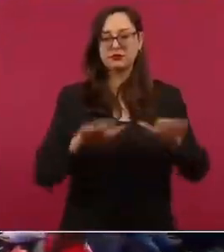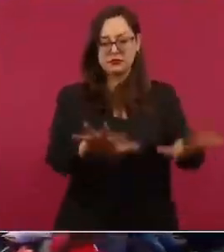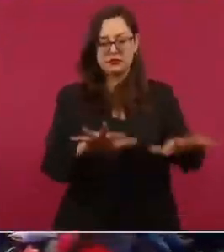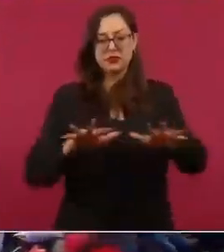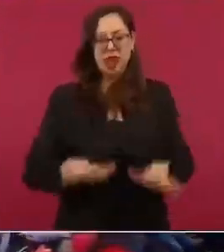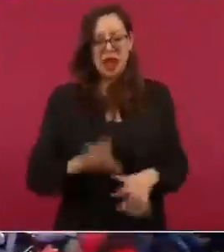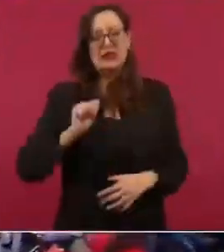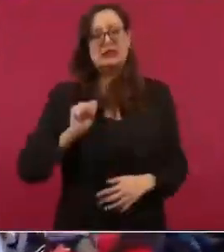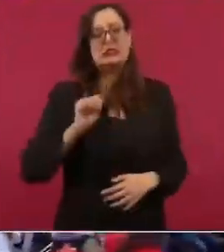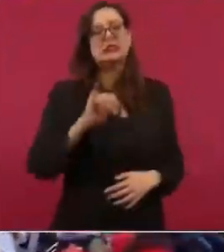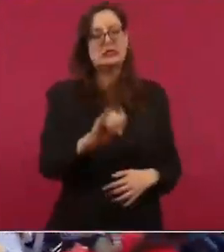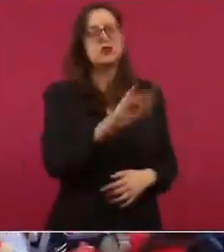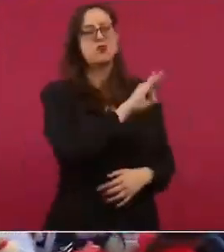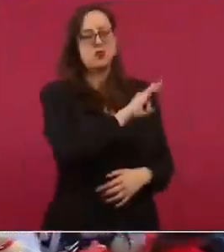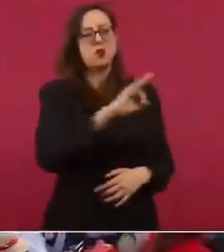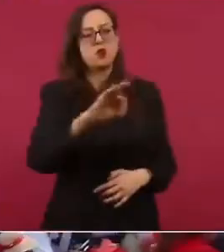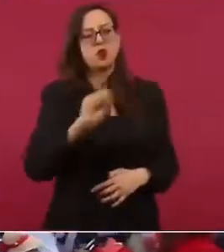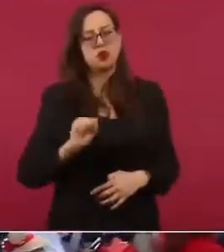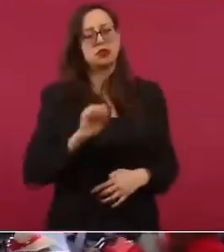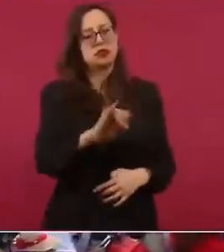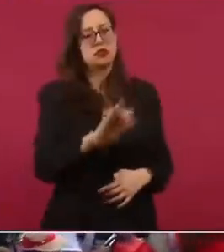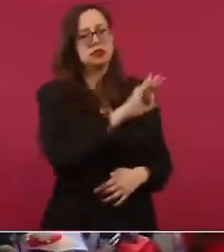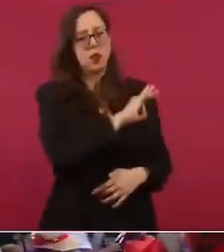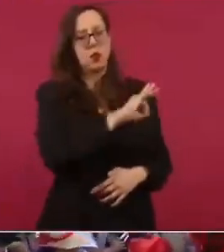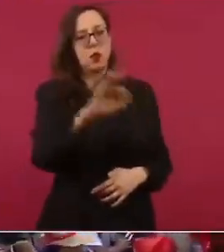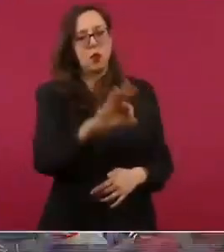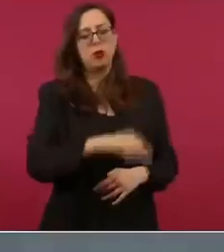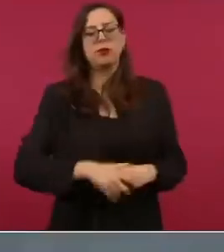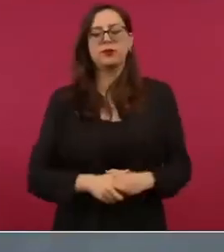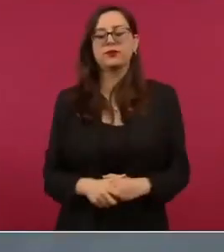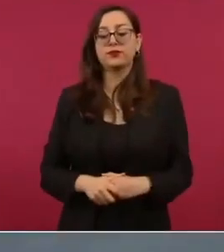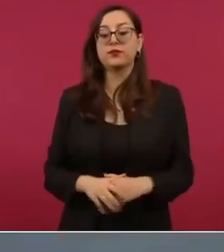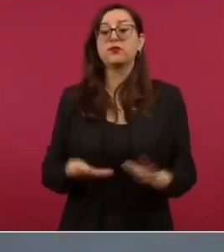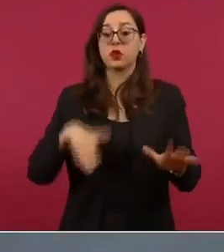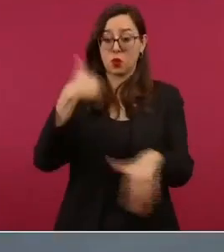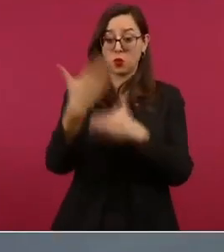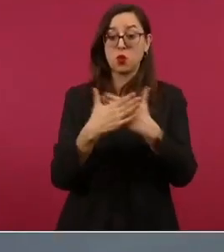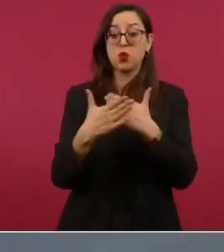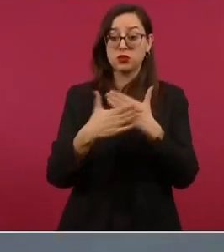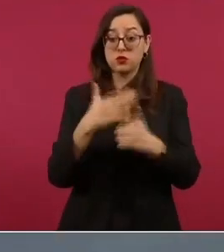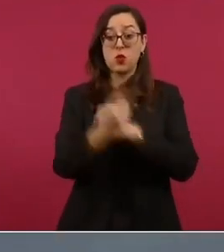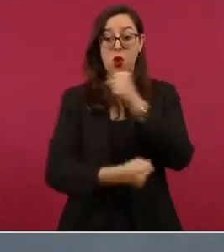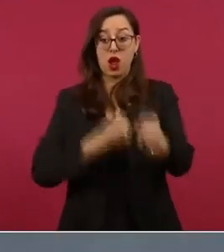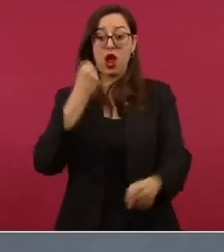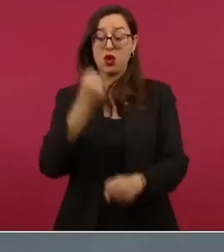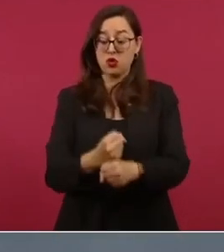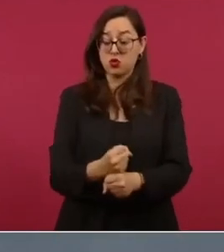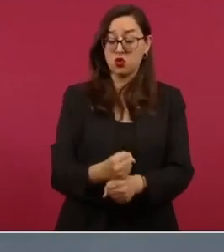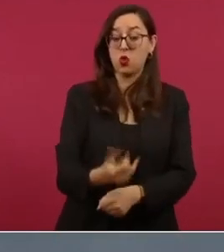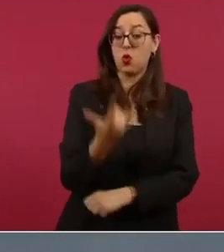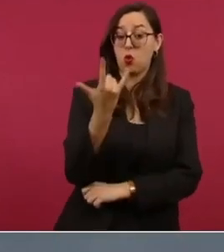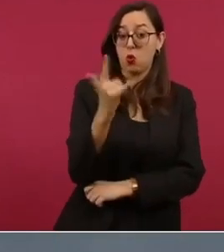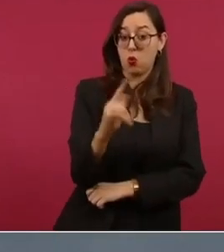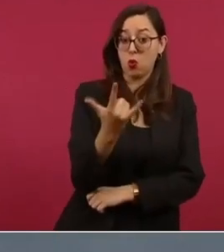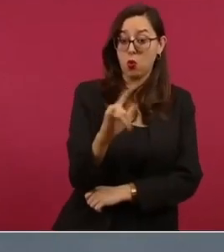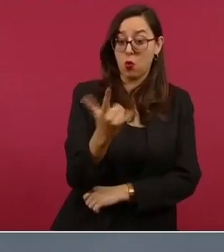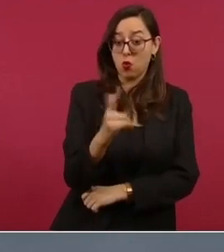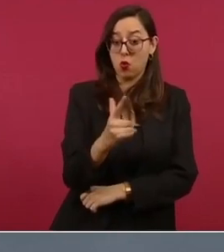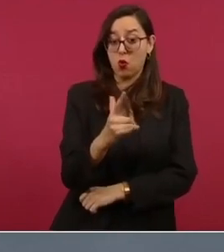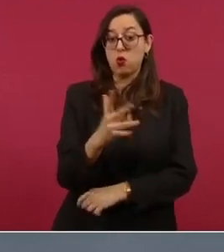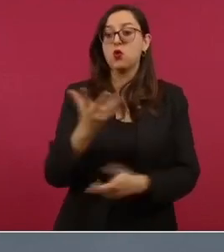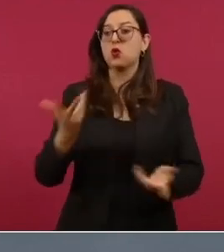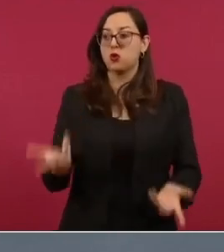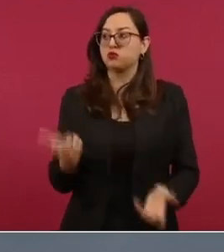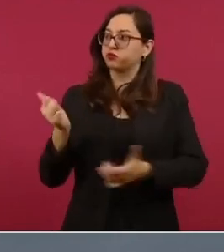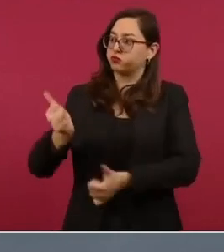y a partir del mes de julio del próximo año comenzarán a llegar los cuarenta y dos